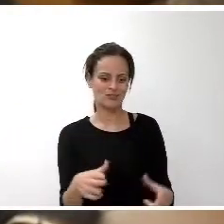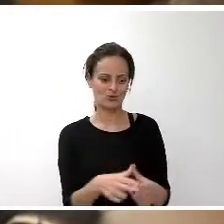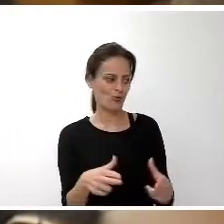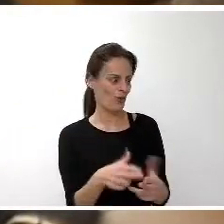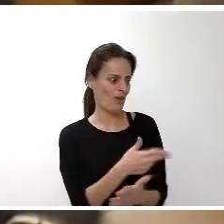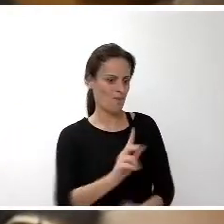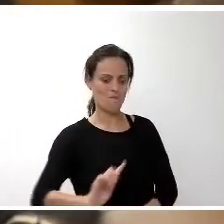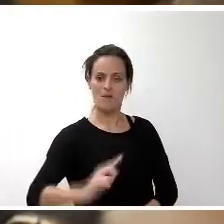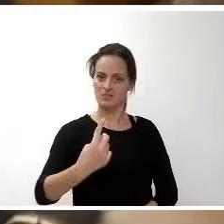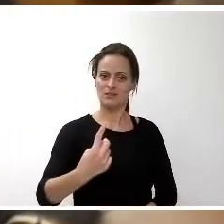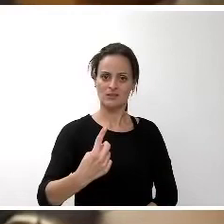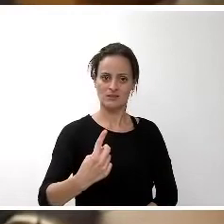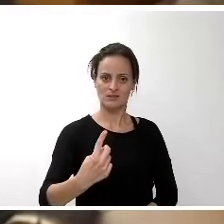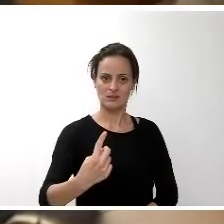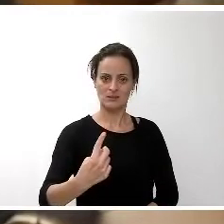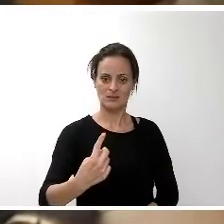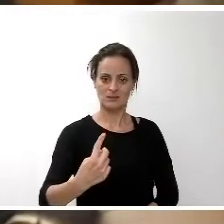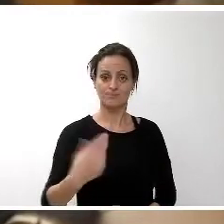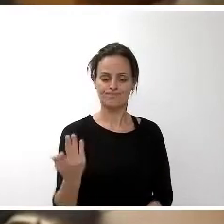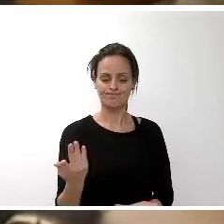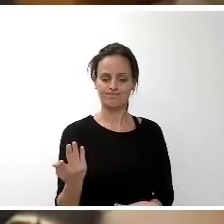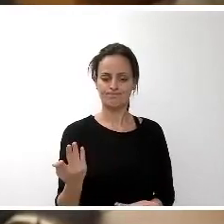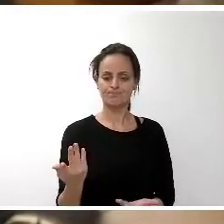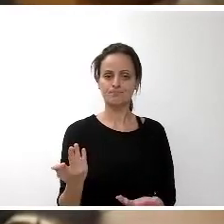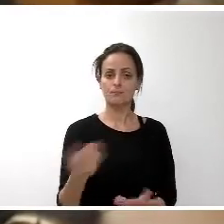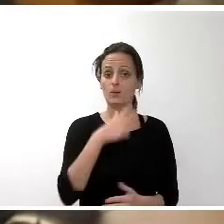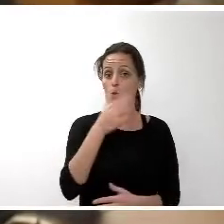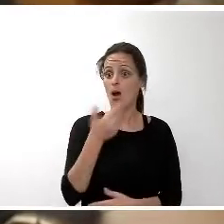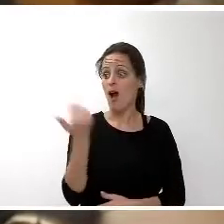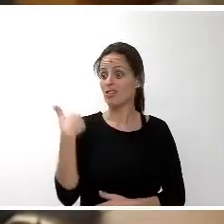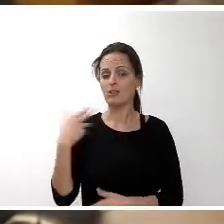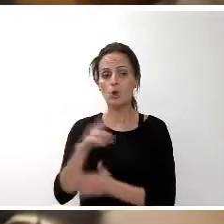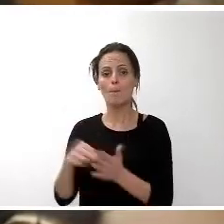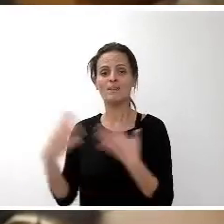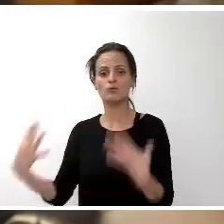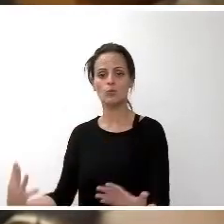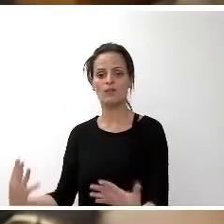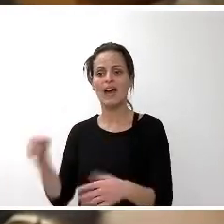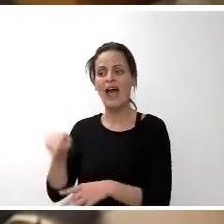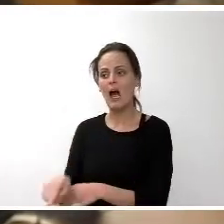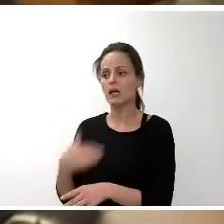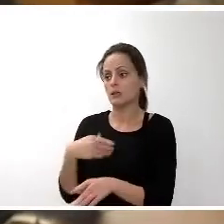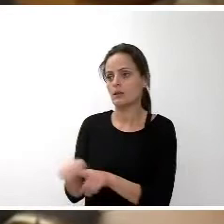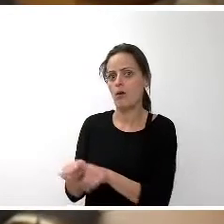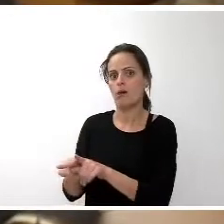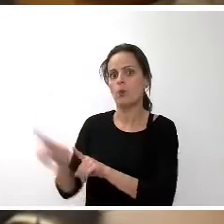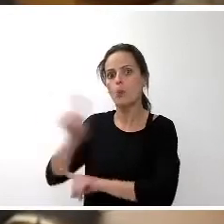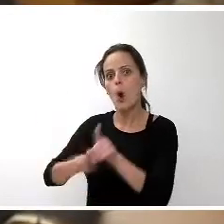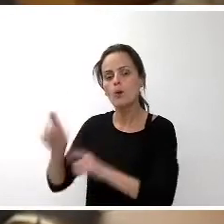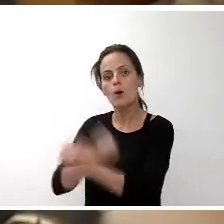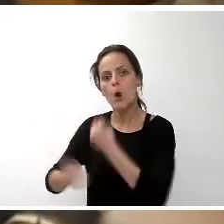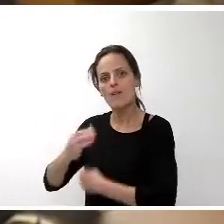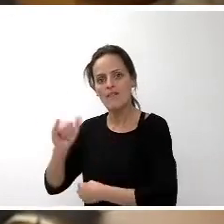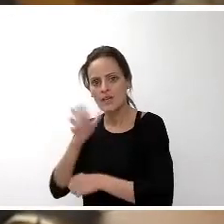entonces. Por esas variables. Porque en aquel momento había un importante monto económico que había que destinarse a pagar deudas